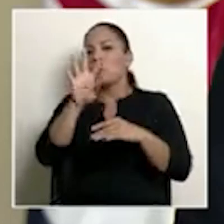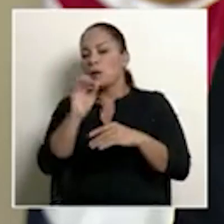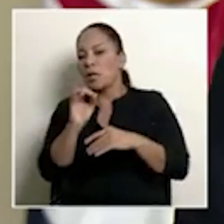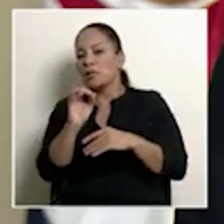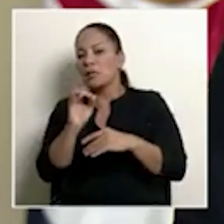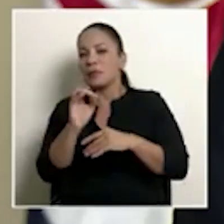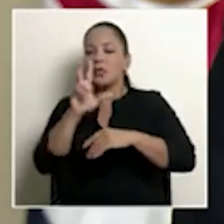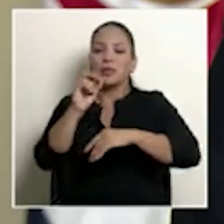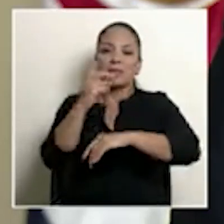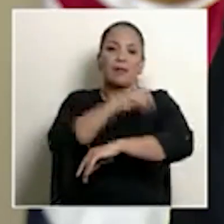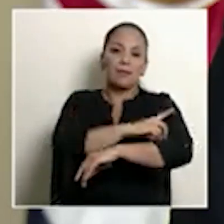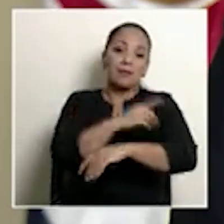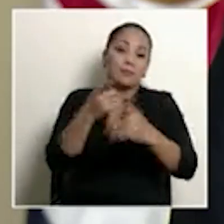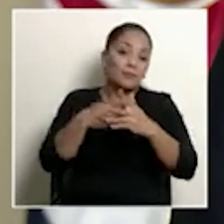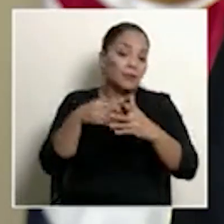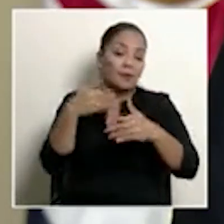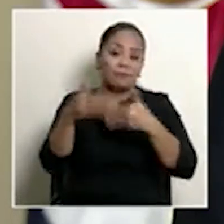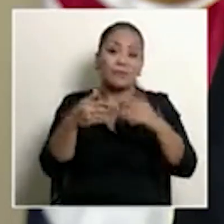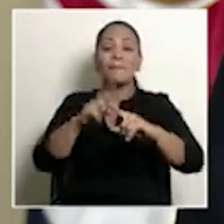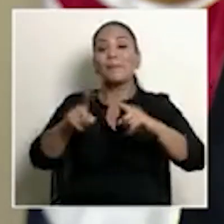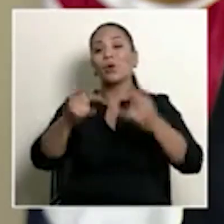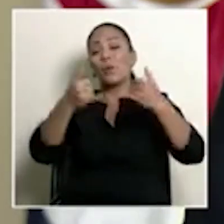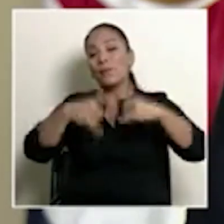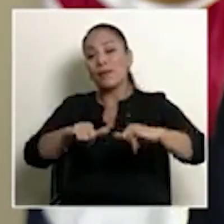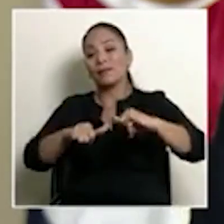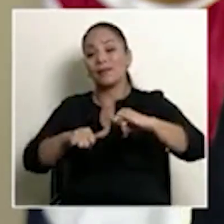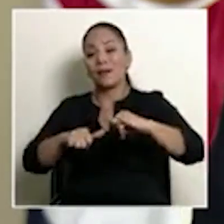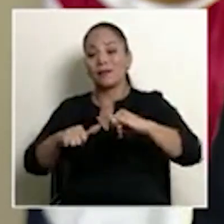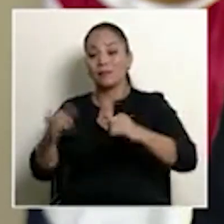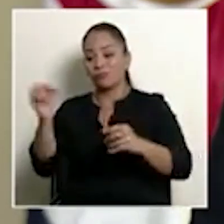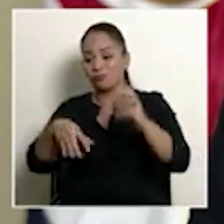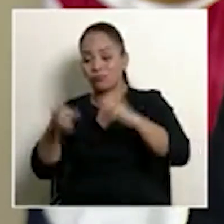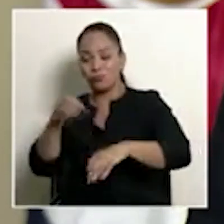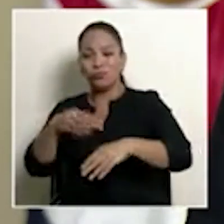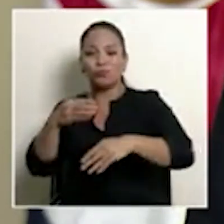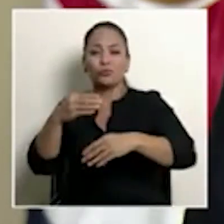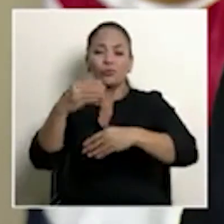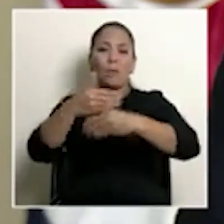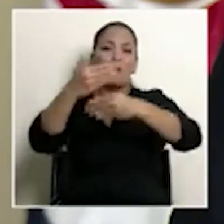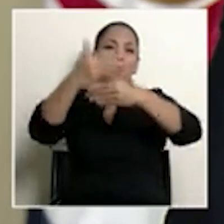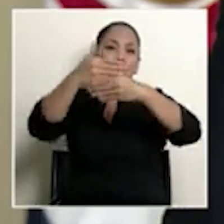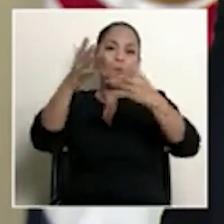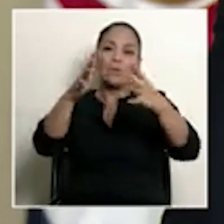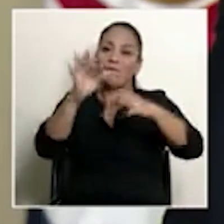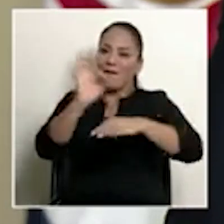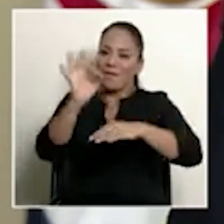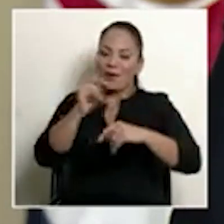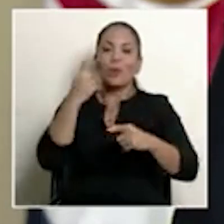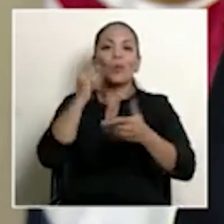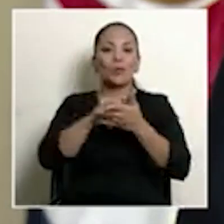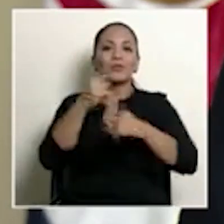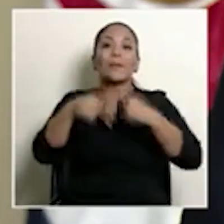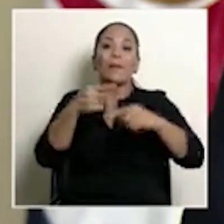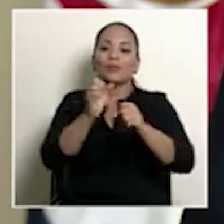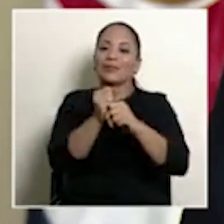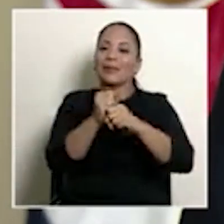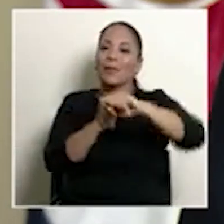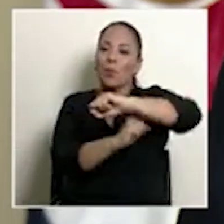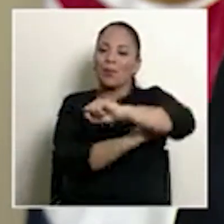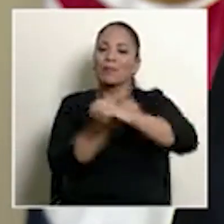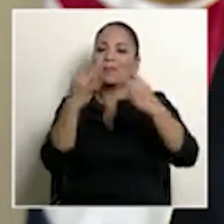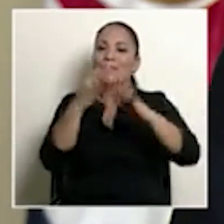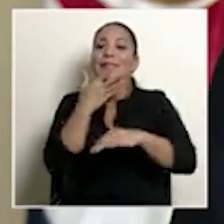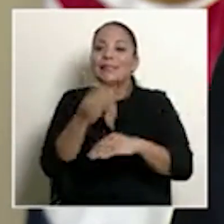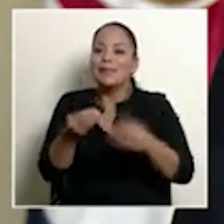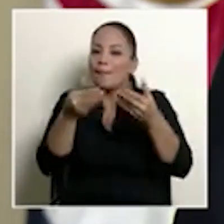tal vez 30, pero de ahí, mientras rellenan, hacen muro y toda la obra, eso dando febrero. Por eso es que vamos a tirar los puentes para tratar que en diciembre